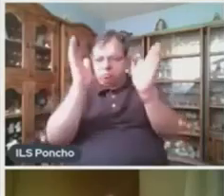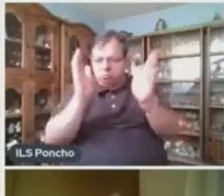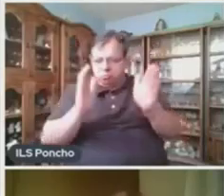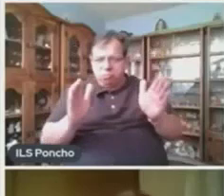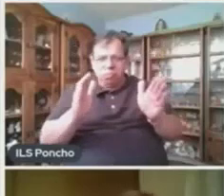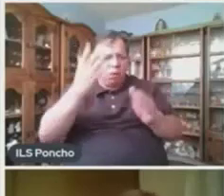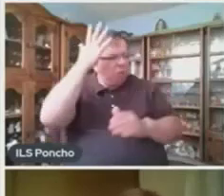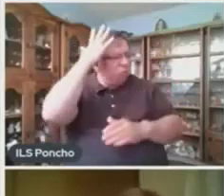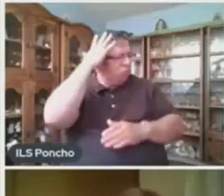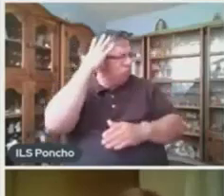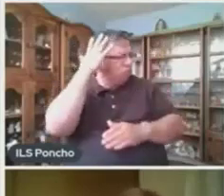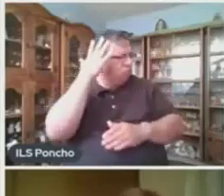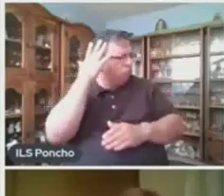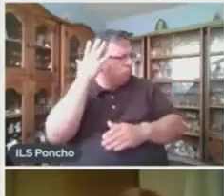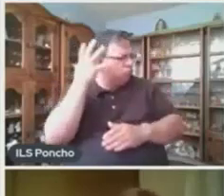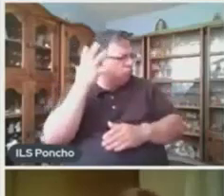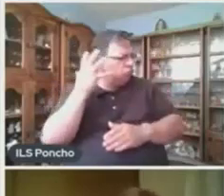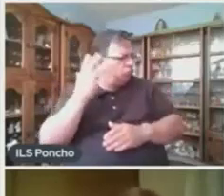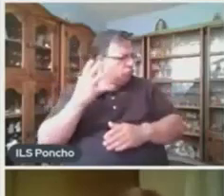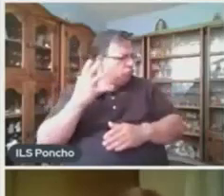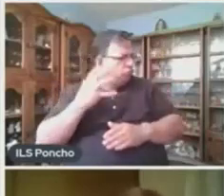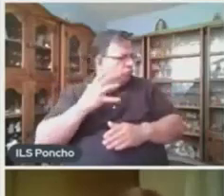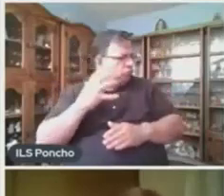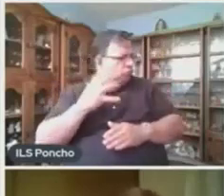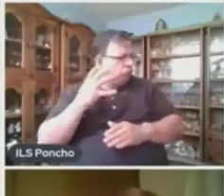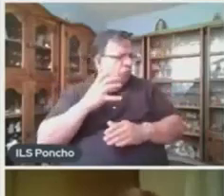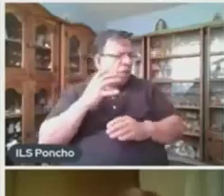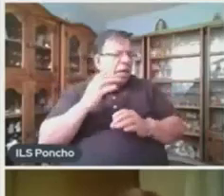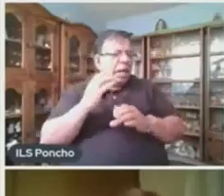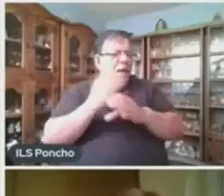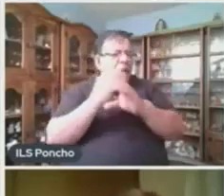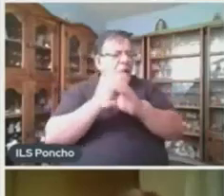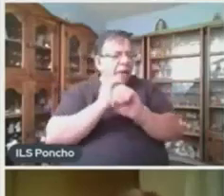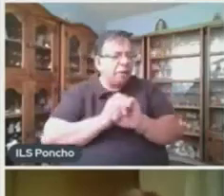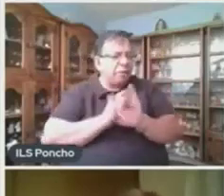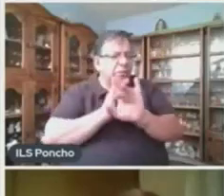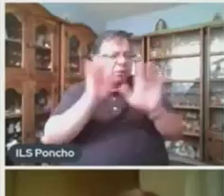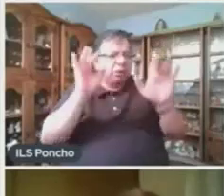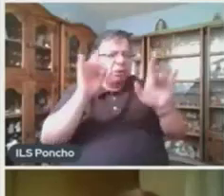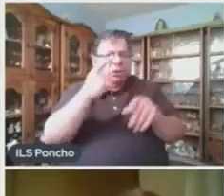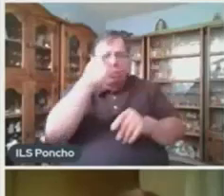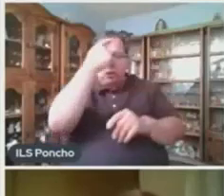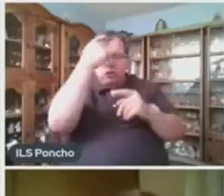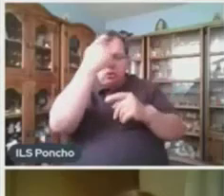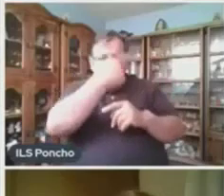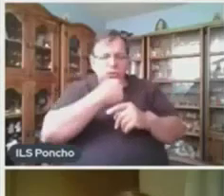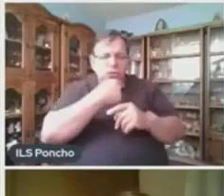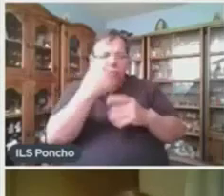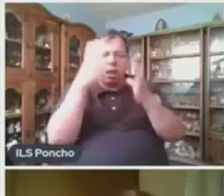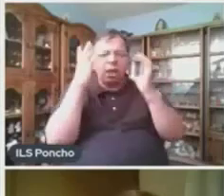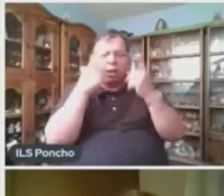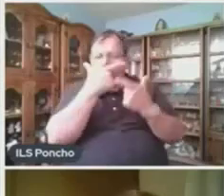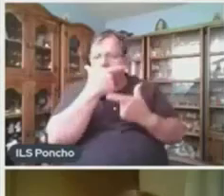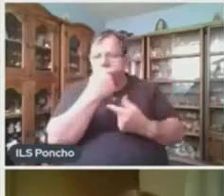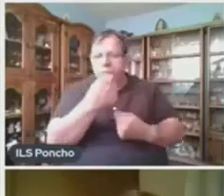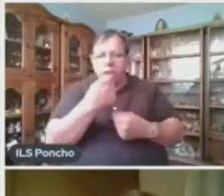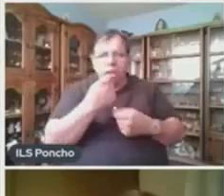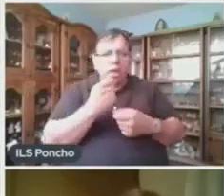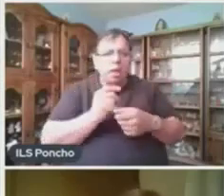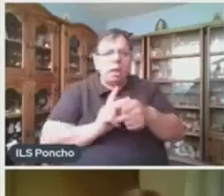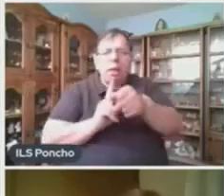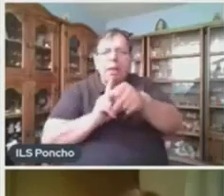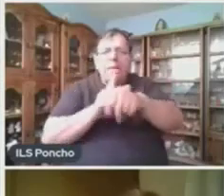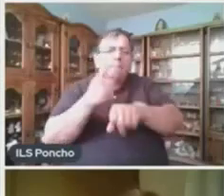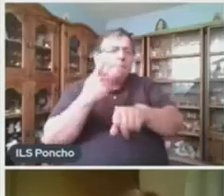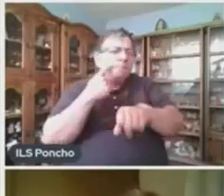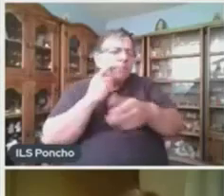largo y quebrado, castaño cobrizo. La cara es afilada, su tez es blanca, ojos de color